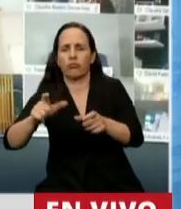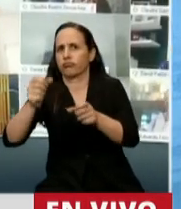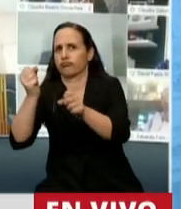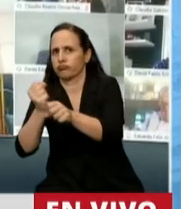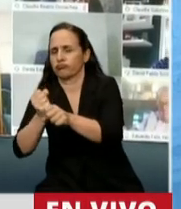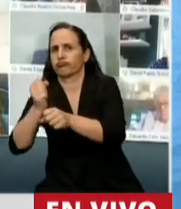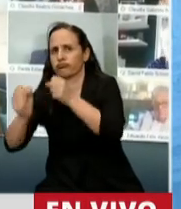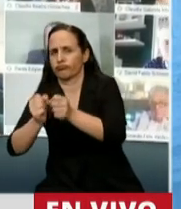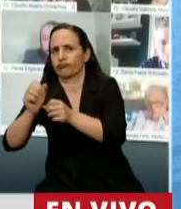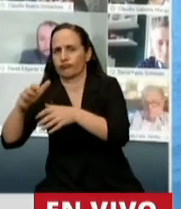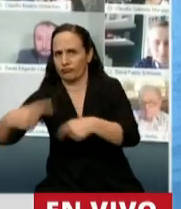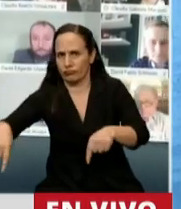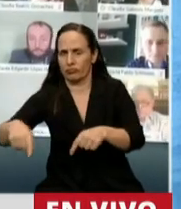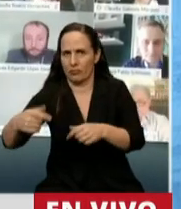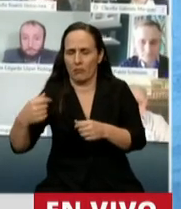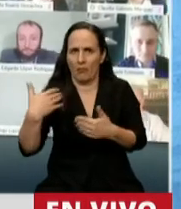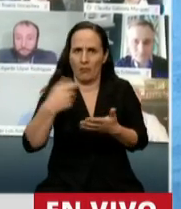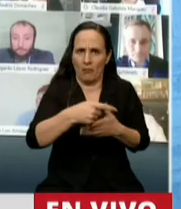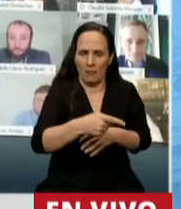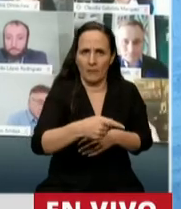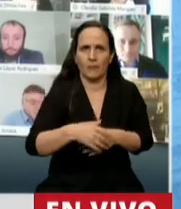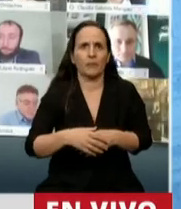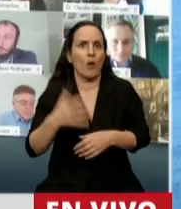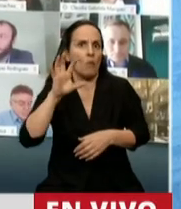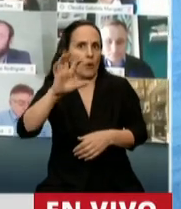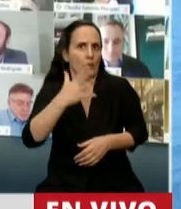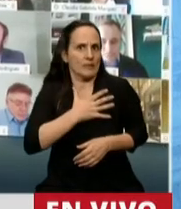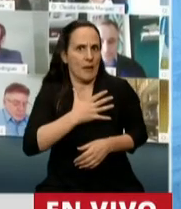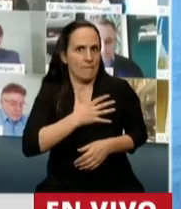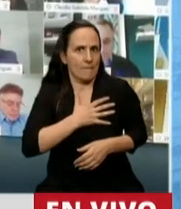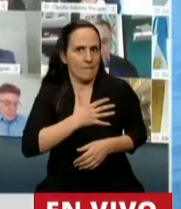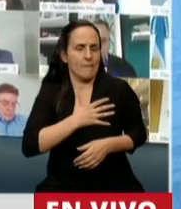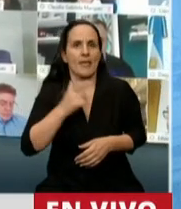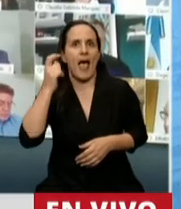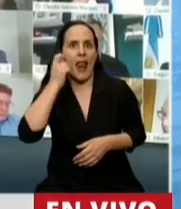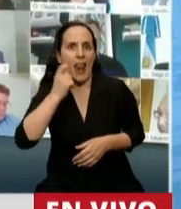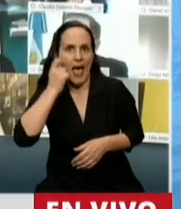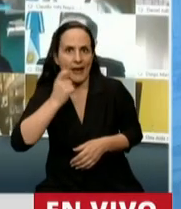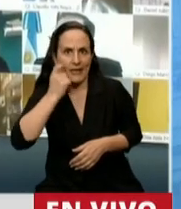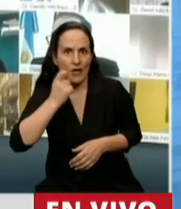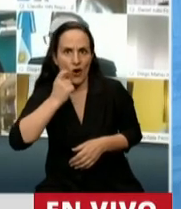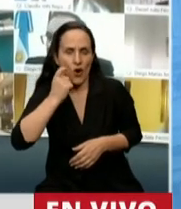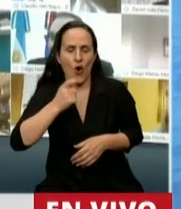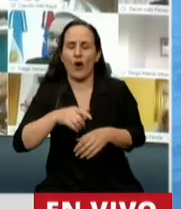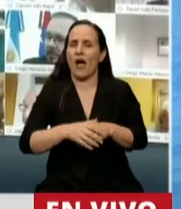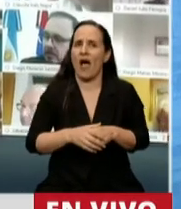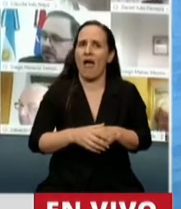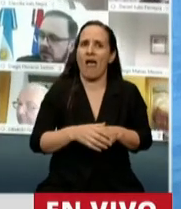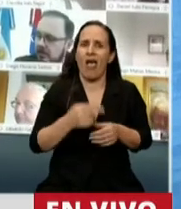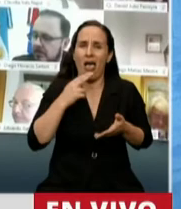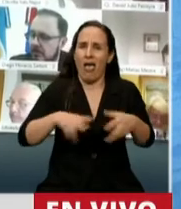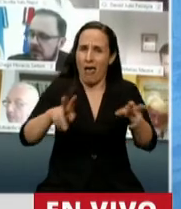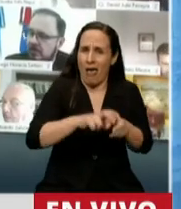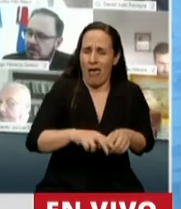En mi provincia, señor Presidente, en La Rioja, la pauta presupuestaria en materia de ingresos ha caído significativamente,